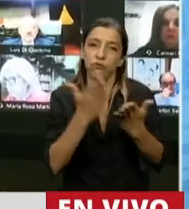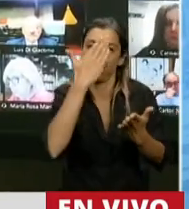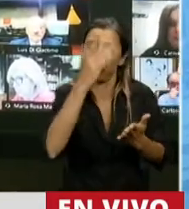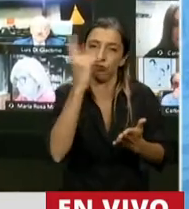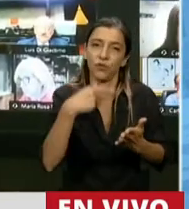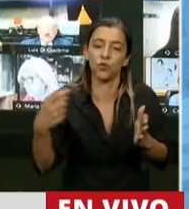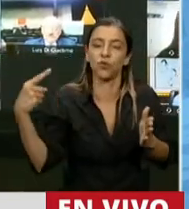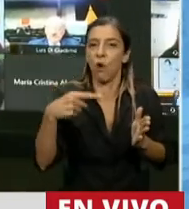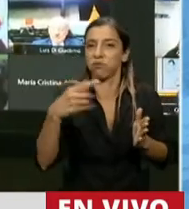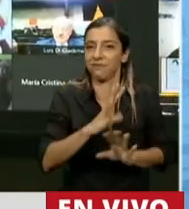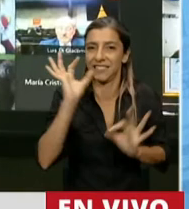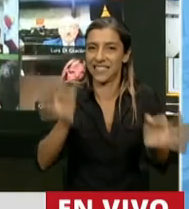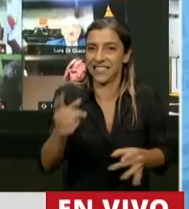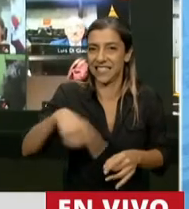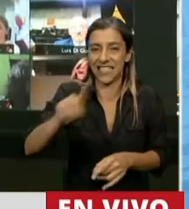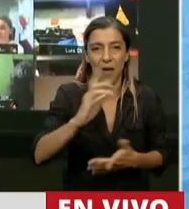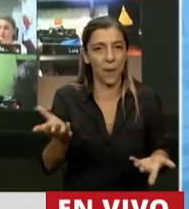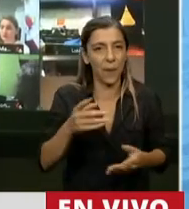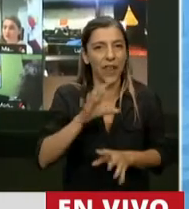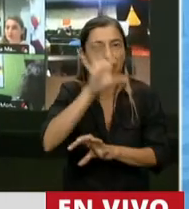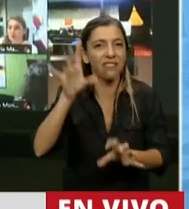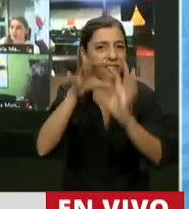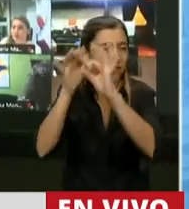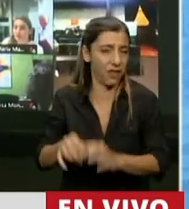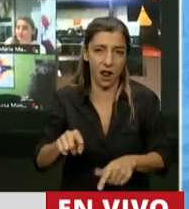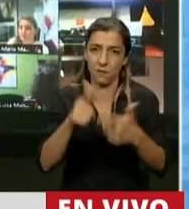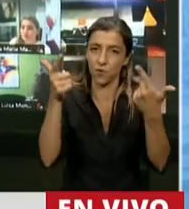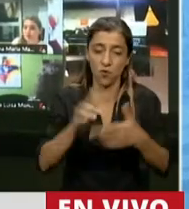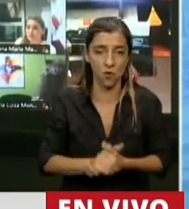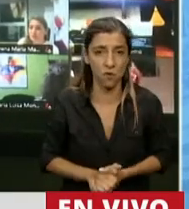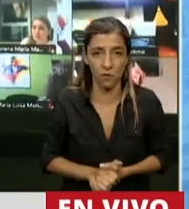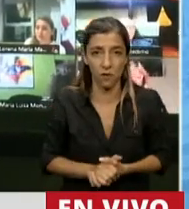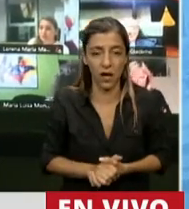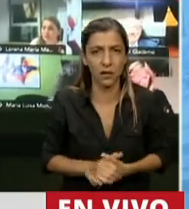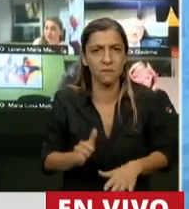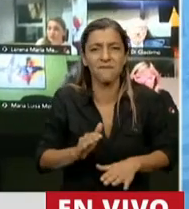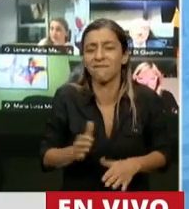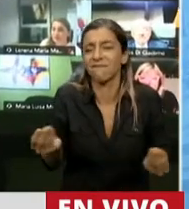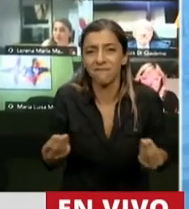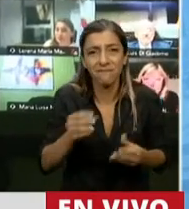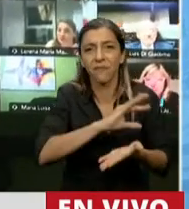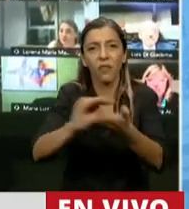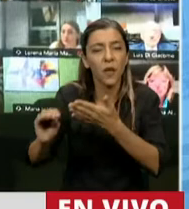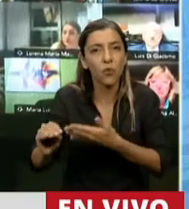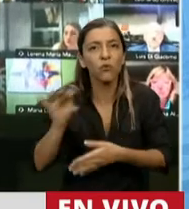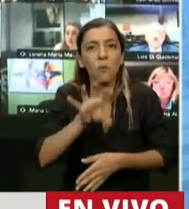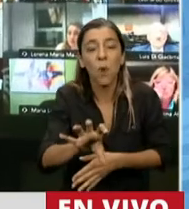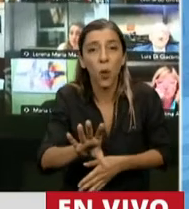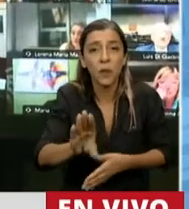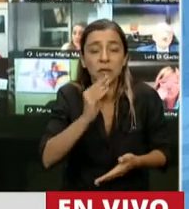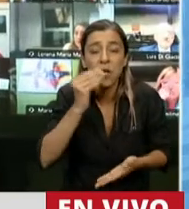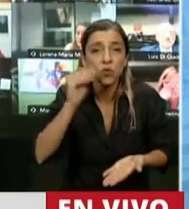y federal y mucho menos imagino yo los diputados y diputadas de la provincia de Chubut